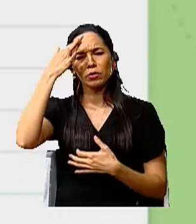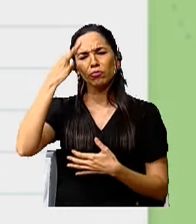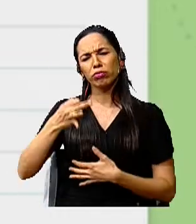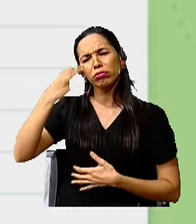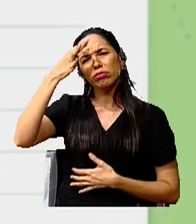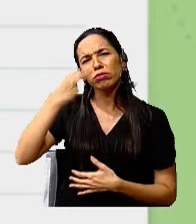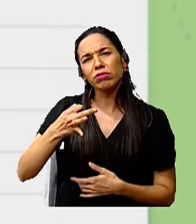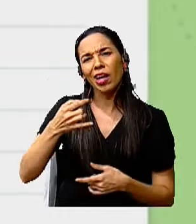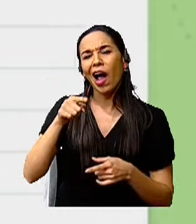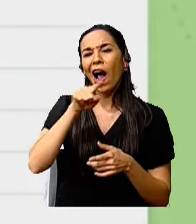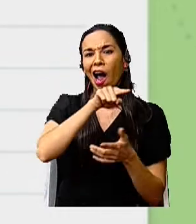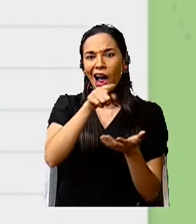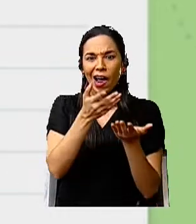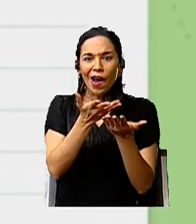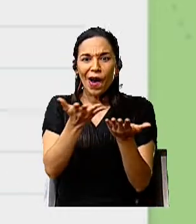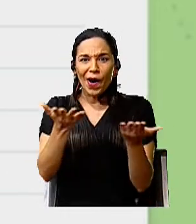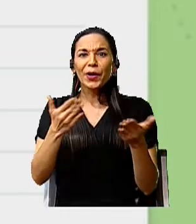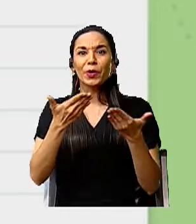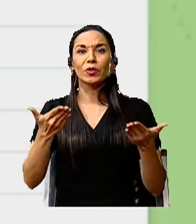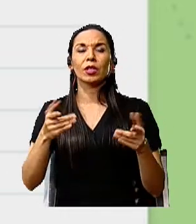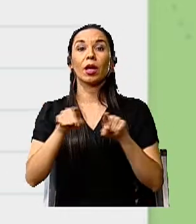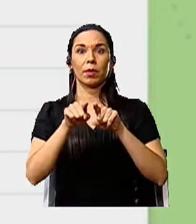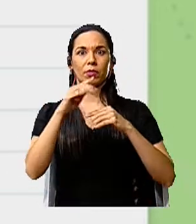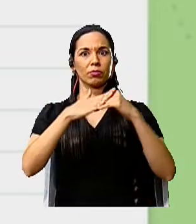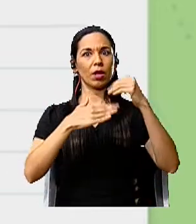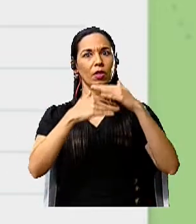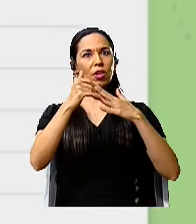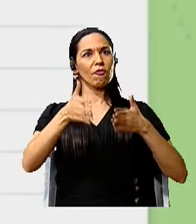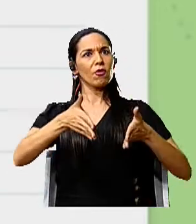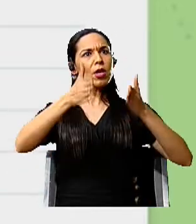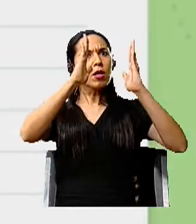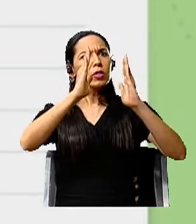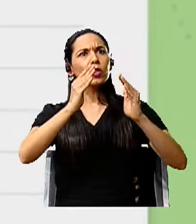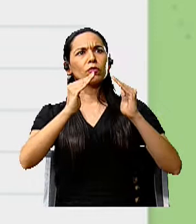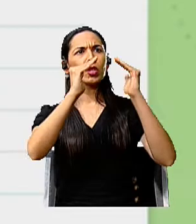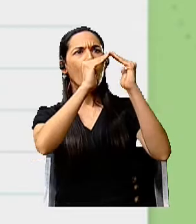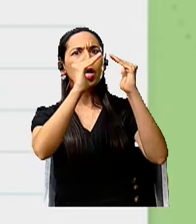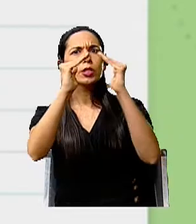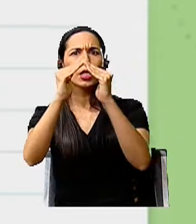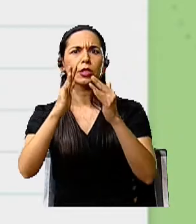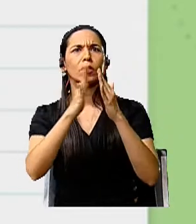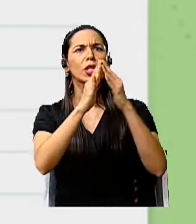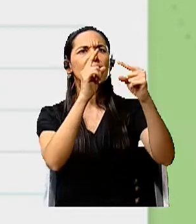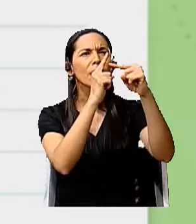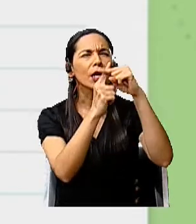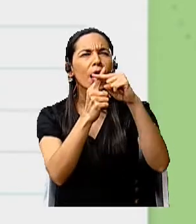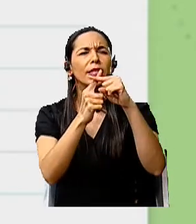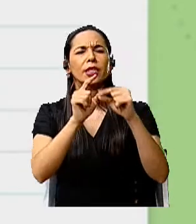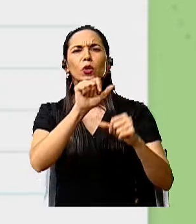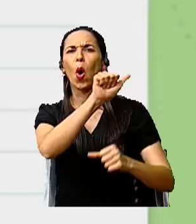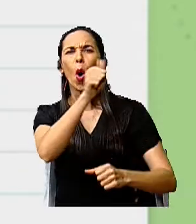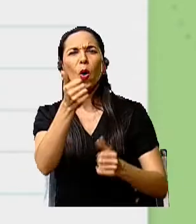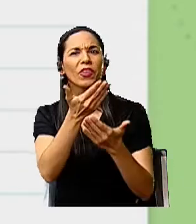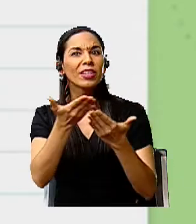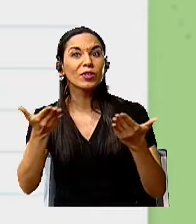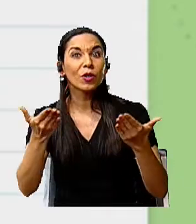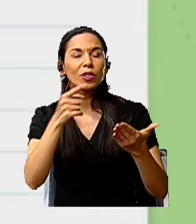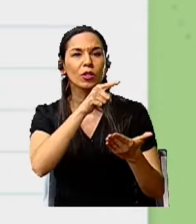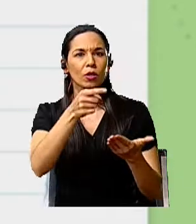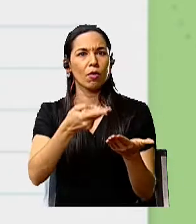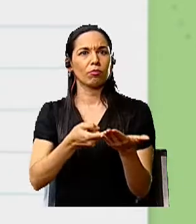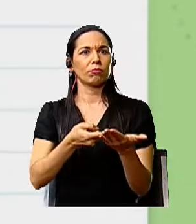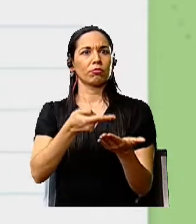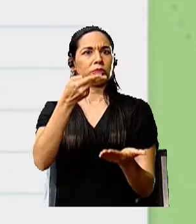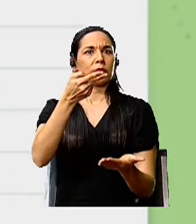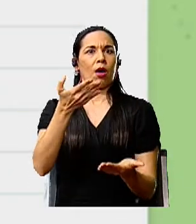También los edificios como casas, iglesias u otros que tienen un valor